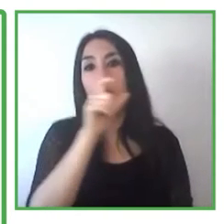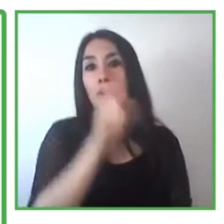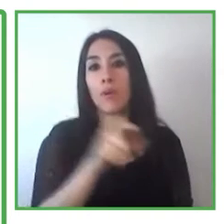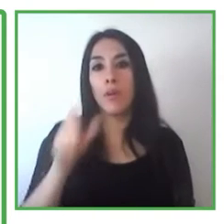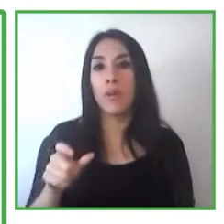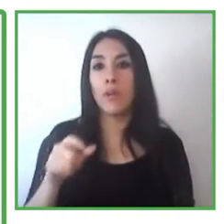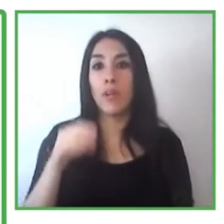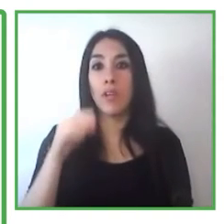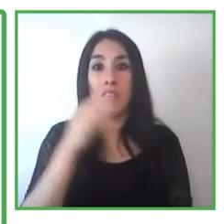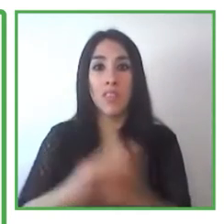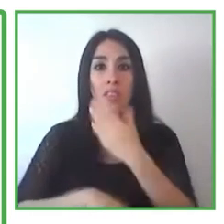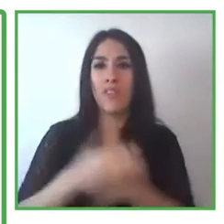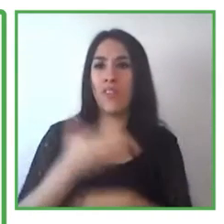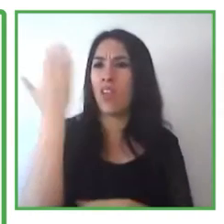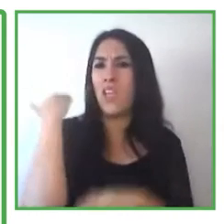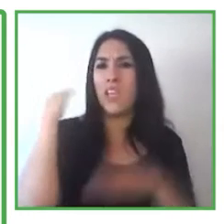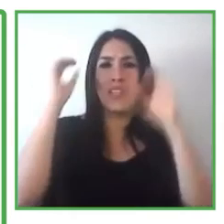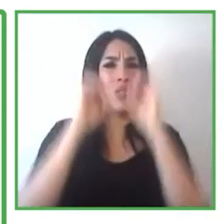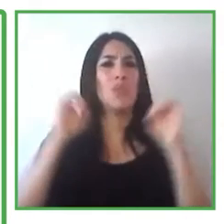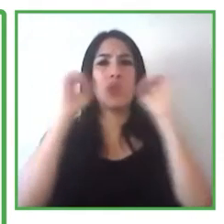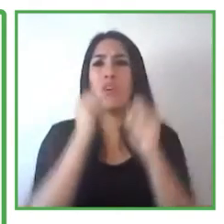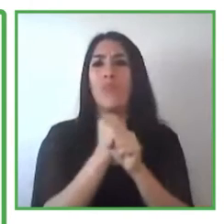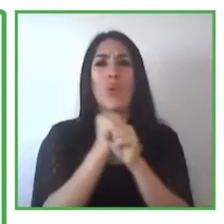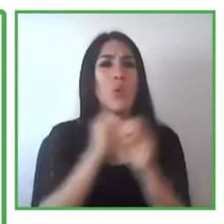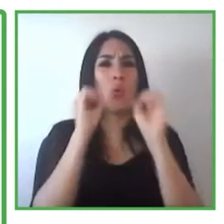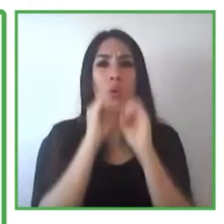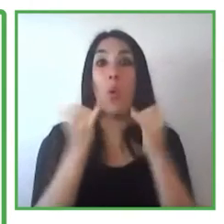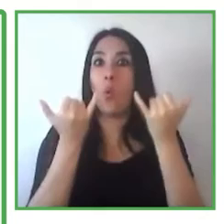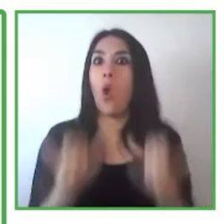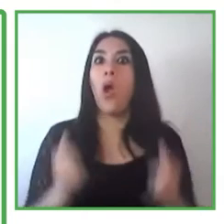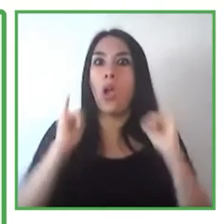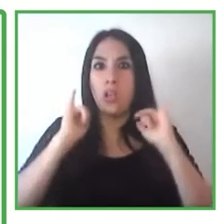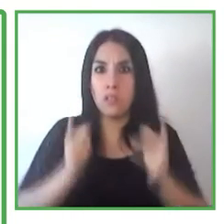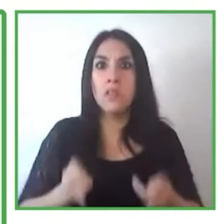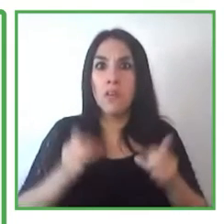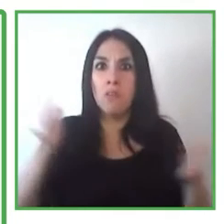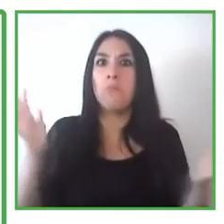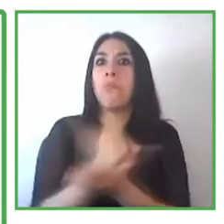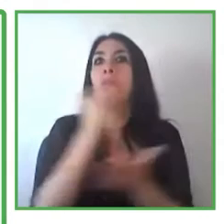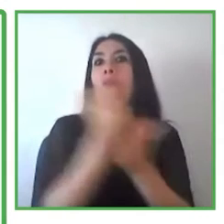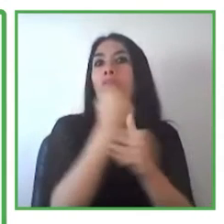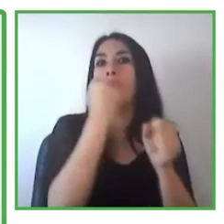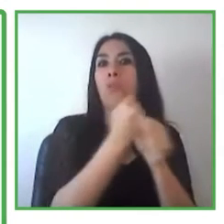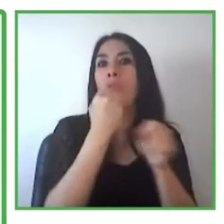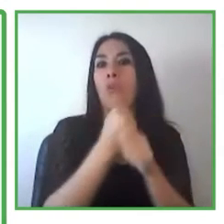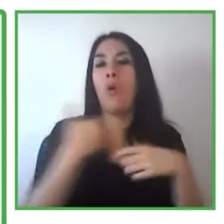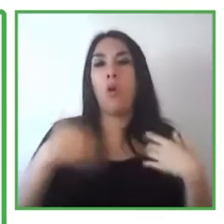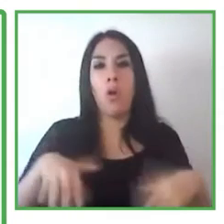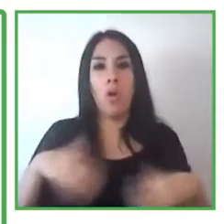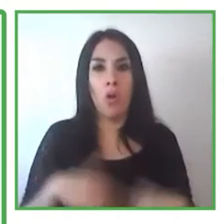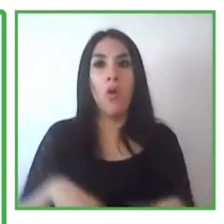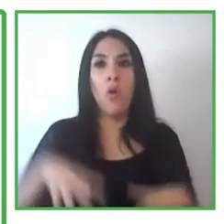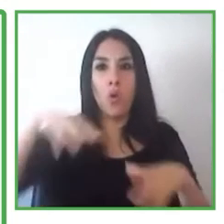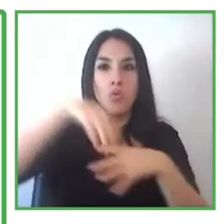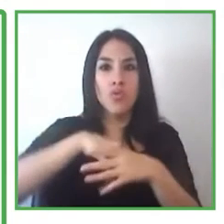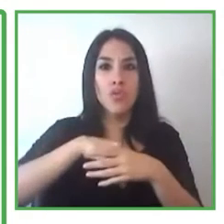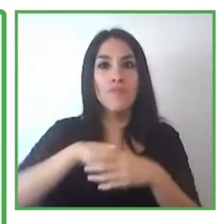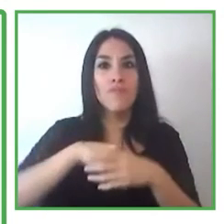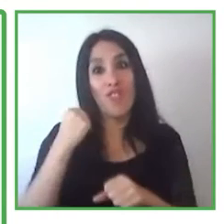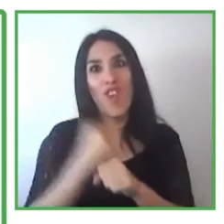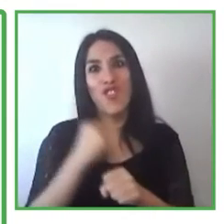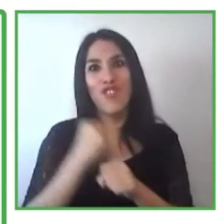meta final y nuestro objetivo principal, lograr esa inclusión laboral a un puesto digno,